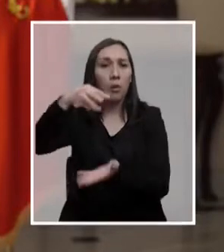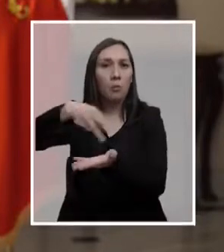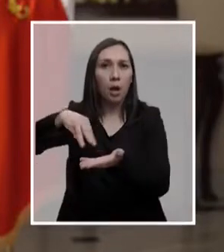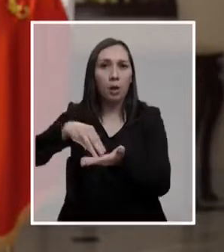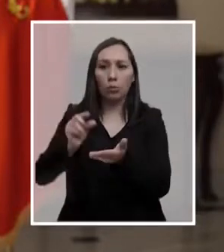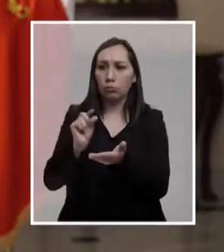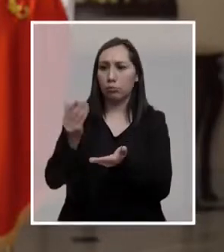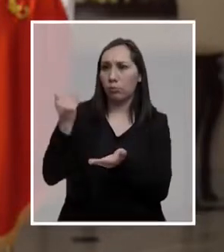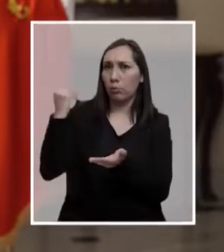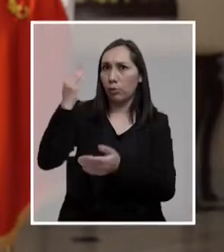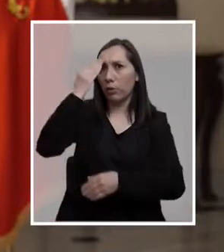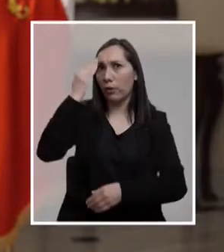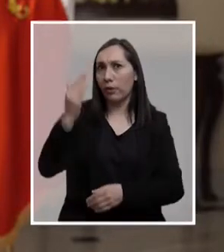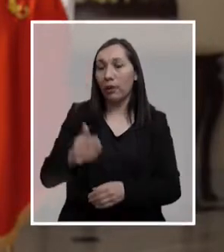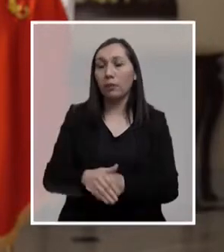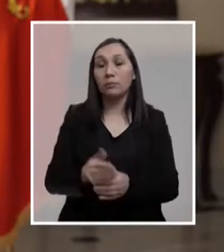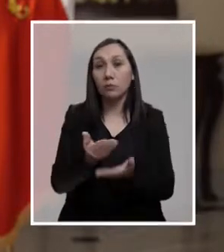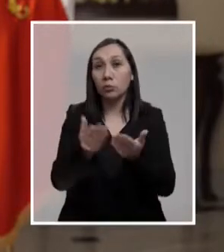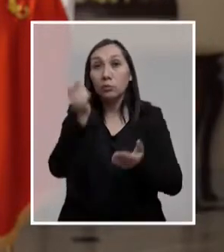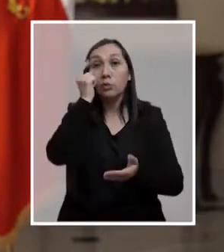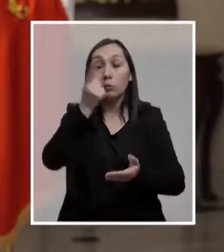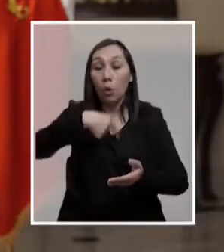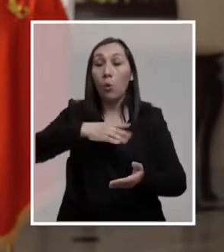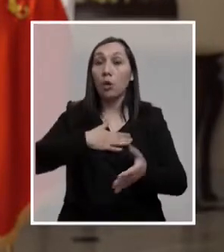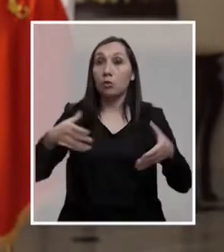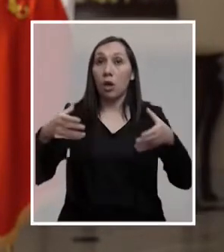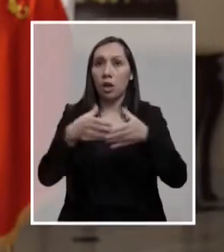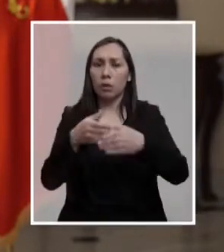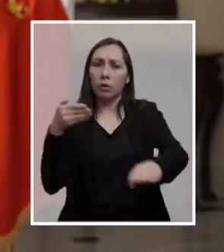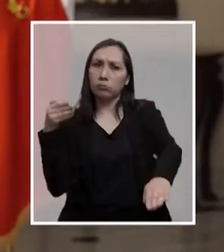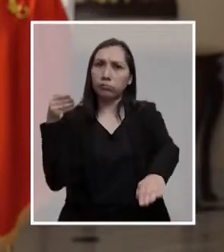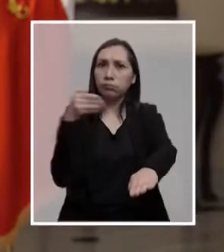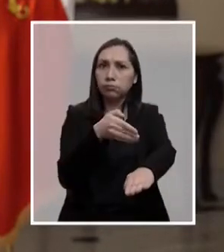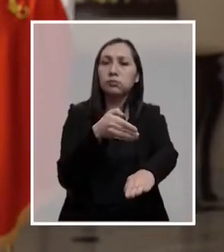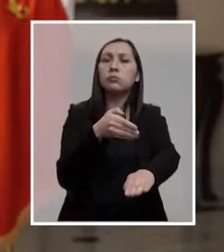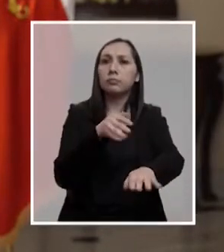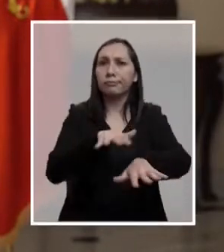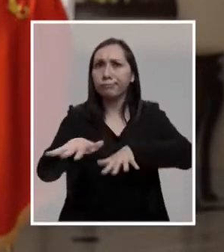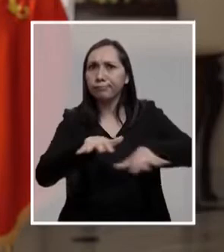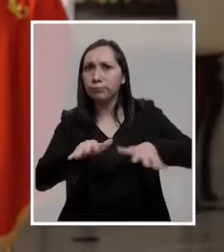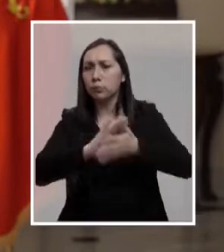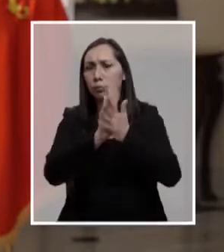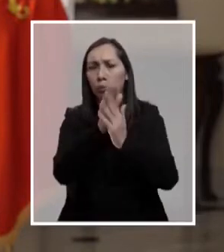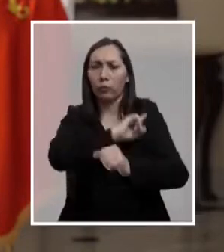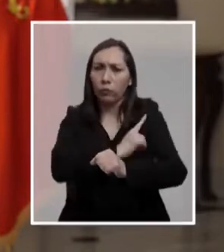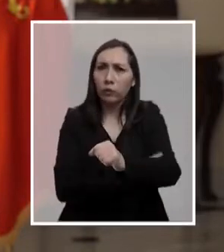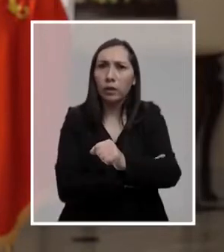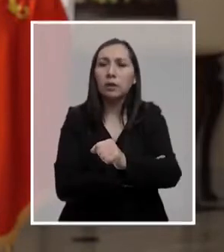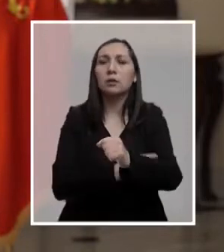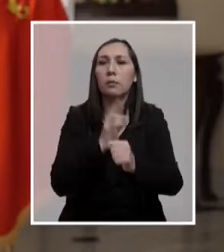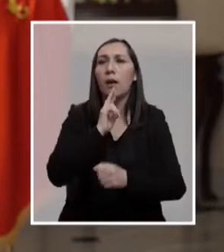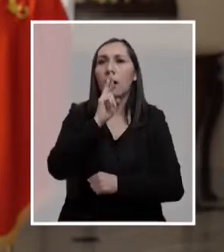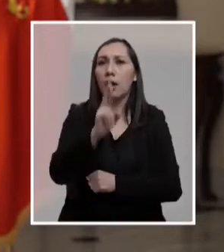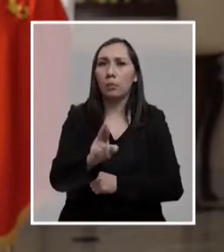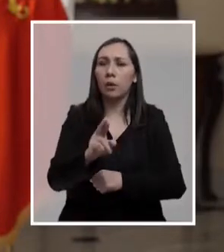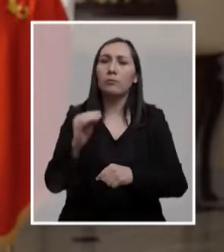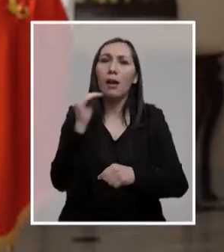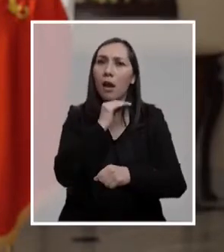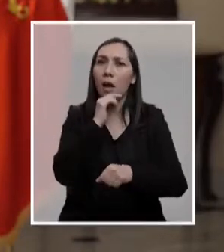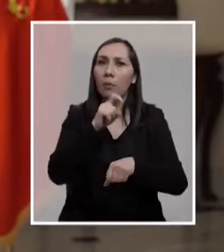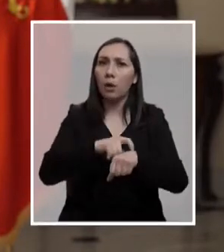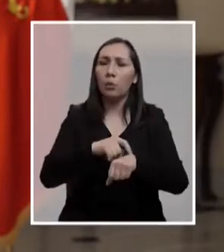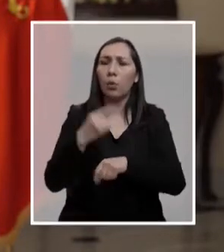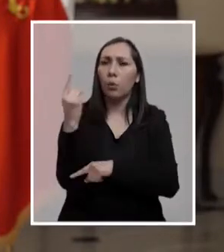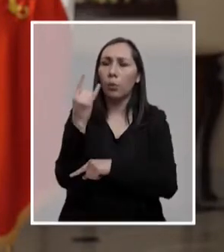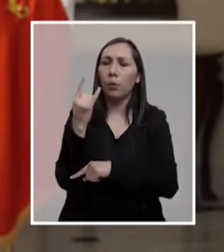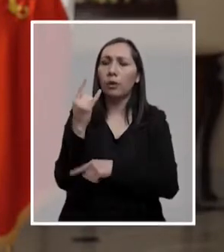Coquimbo y el Maule en los últimos días. Quiero que sepan que nuestros equipos están en terreno desplegados con todas sus fuerzas para responder de